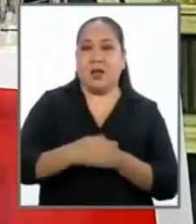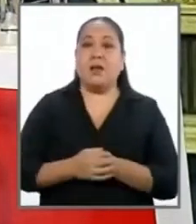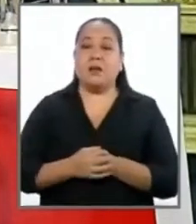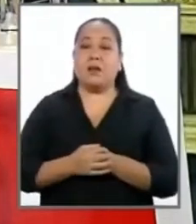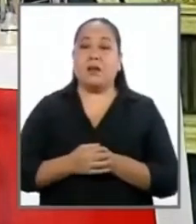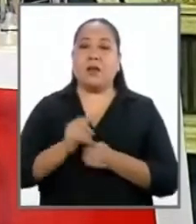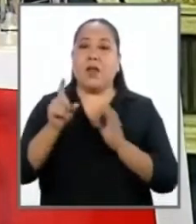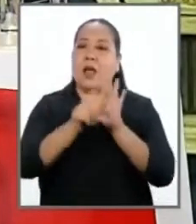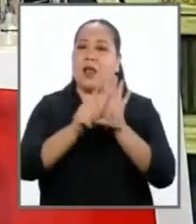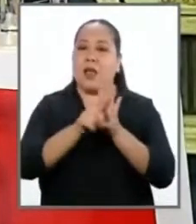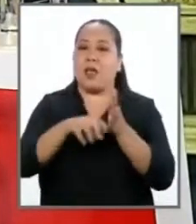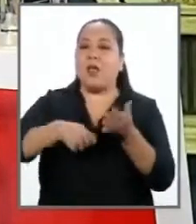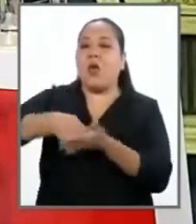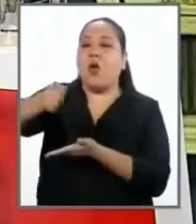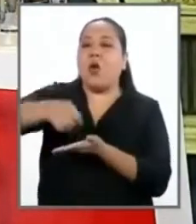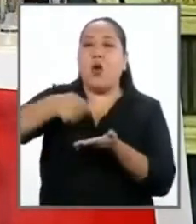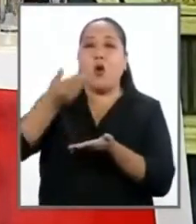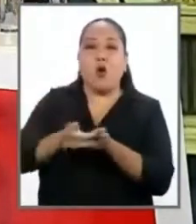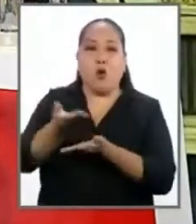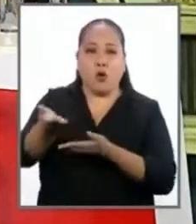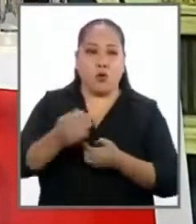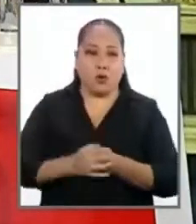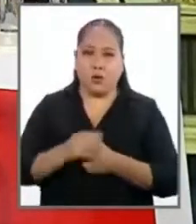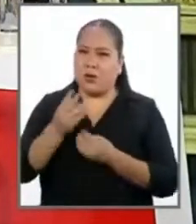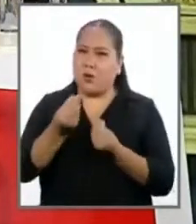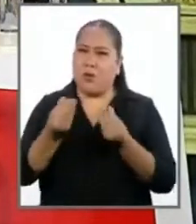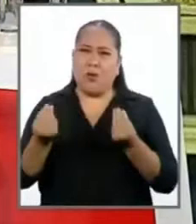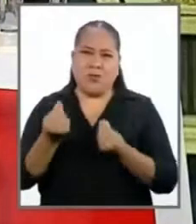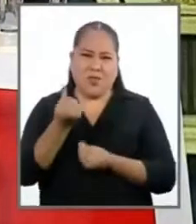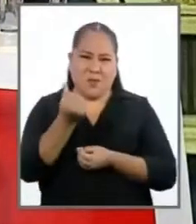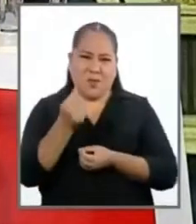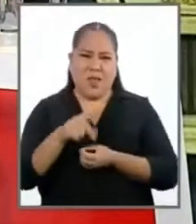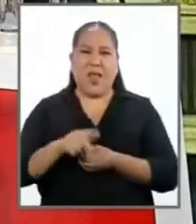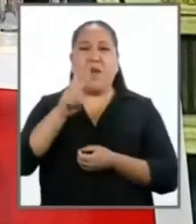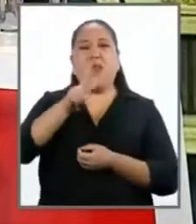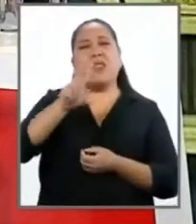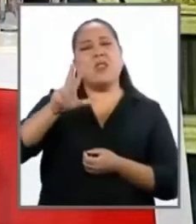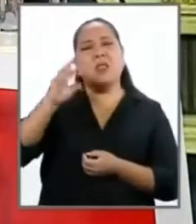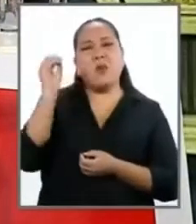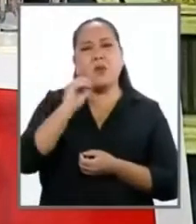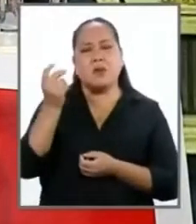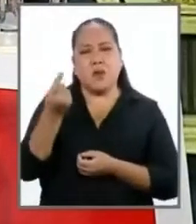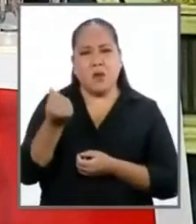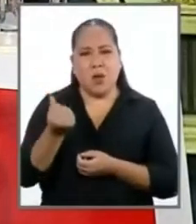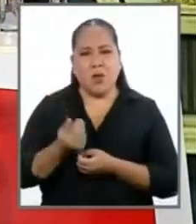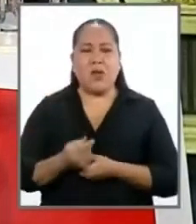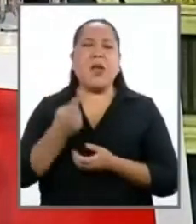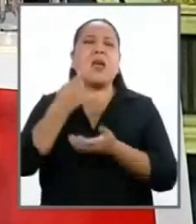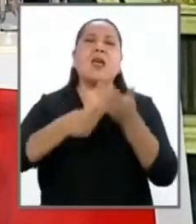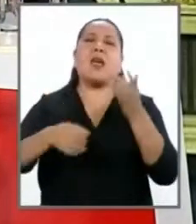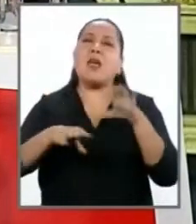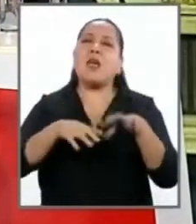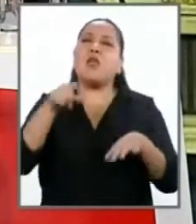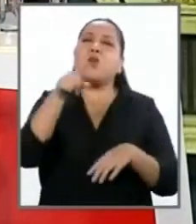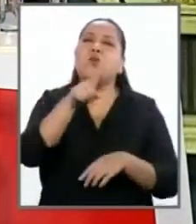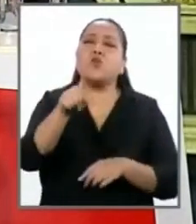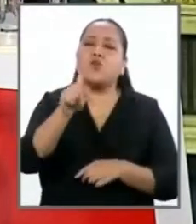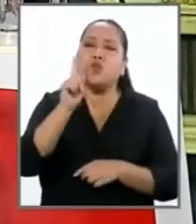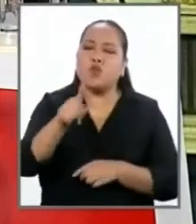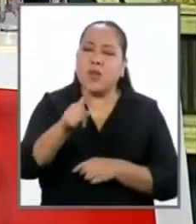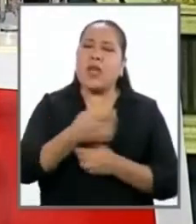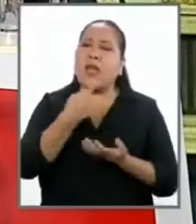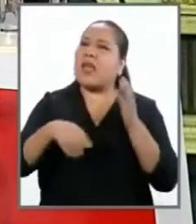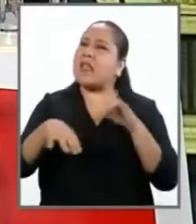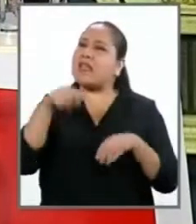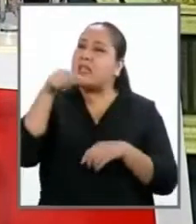la ley de contrataciones. Esto es muchísimo dinero. Es el 23%. ¿Qué cosa haría usted para que en